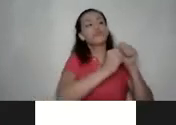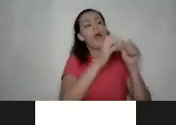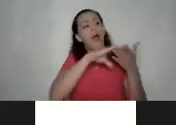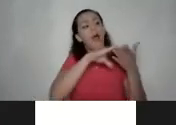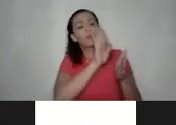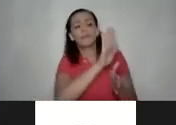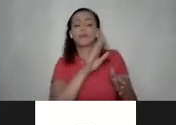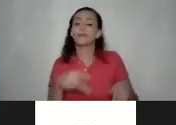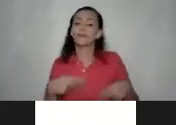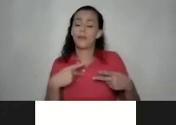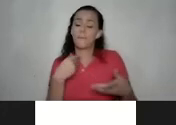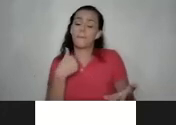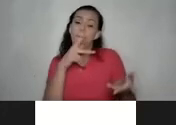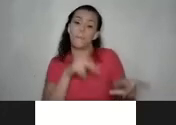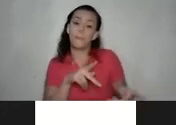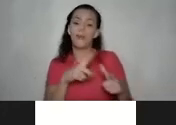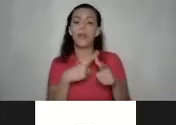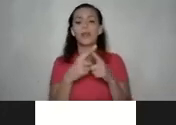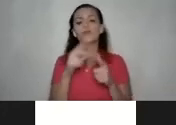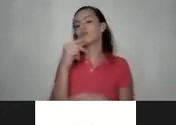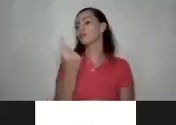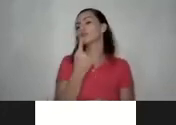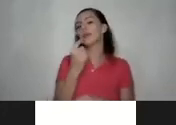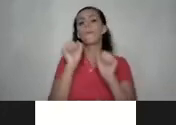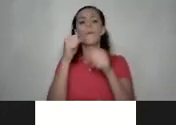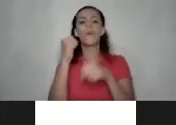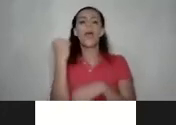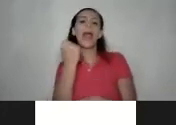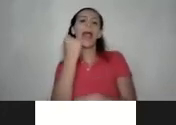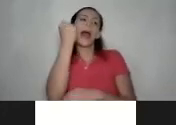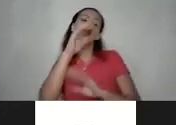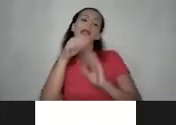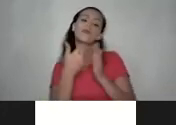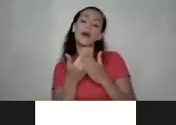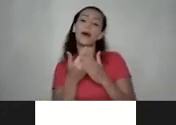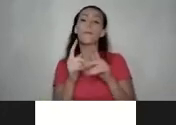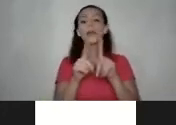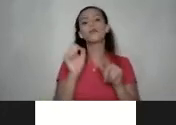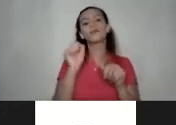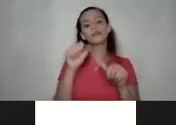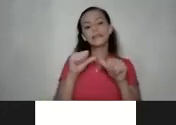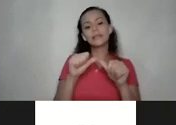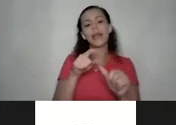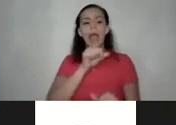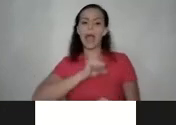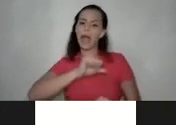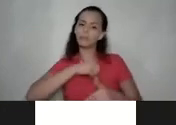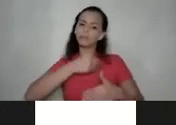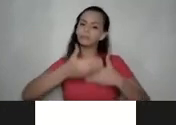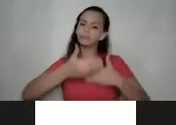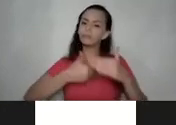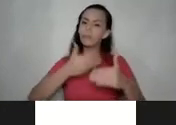también saber que no siempre vamos a poder ganarlas todas pero sí que mantengamos esta actitud constante de buscar